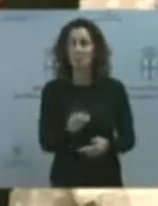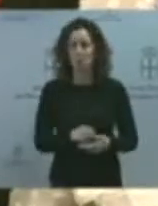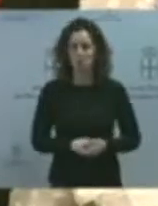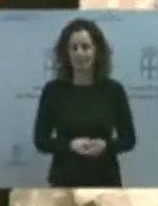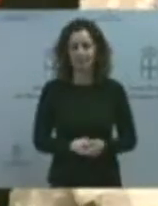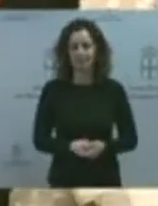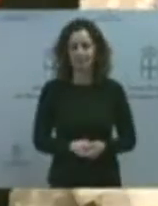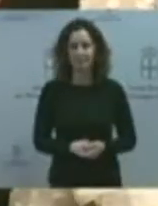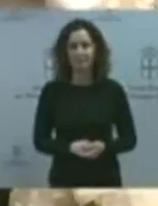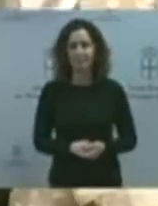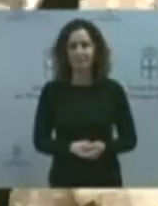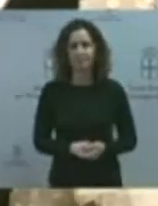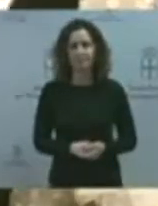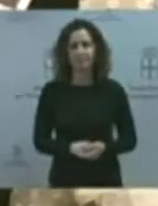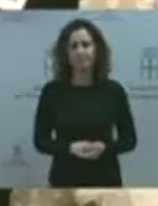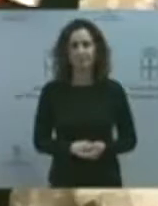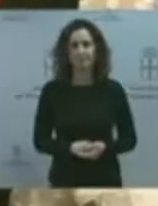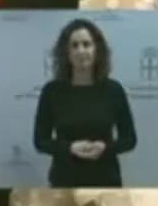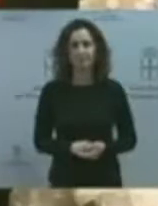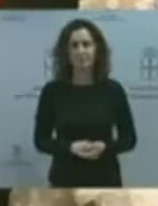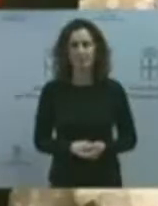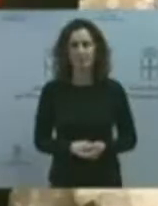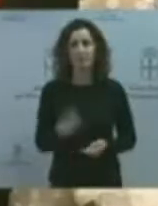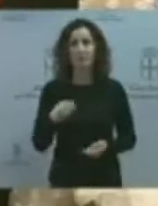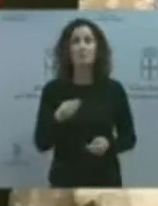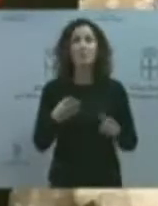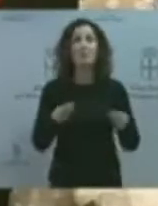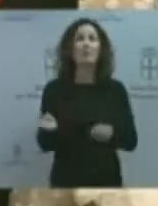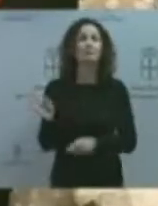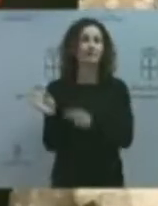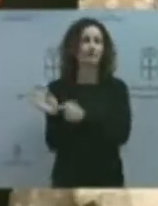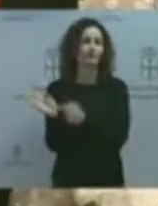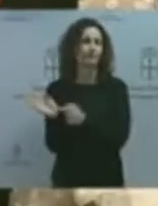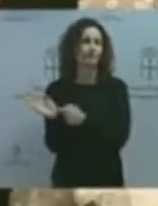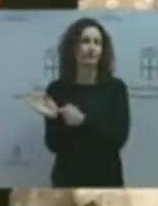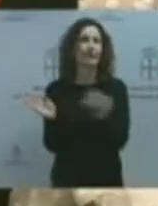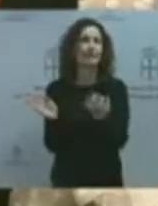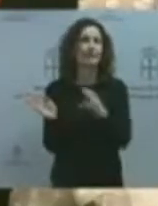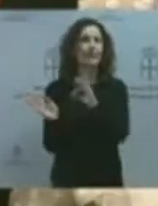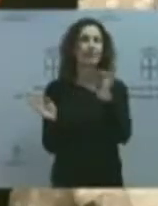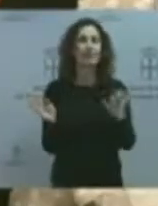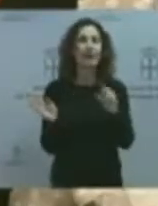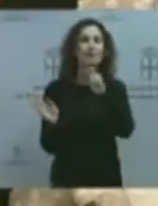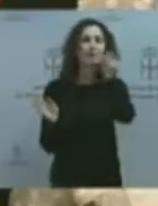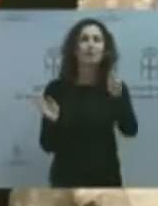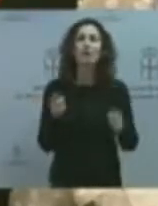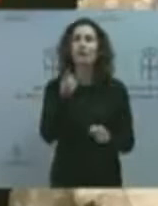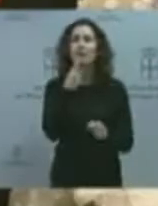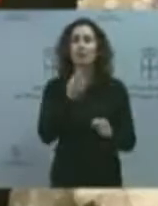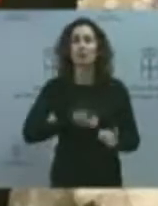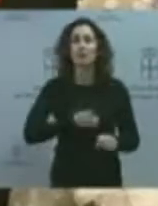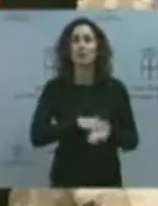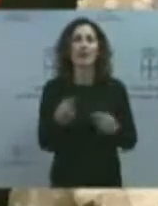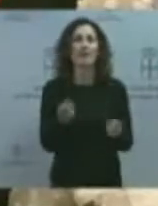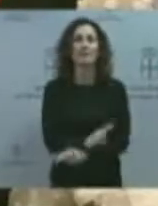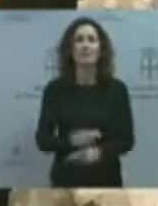Esto eran las iniciativas que ustedes hace un año estaban presentando. La FSA-PSOE presentará mociones en todos los ayuntamientos para eliminar el peaje del Huerna. Seguro que René, su